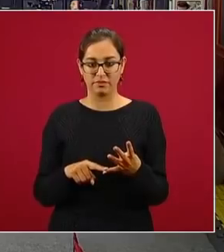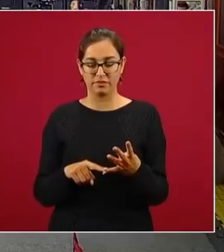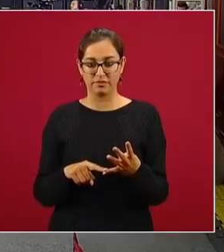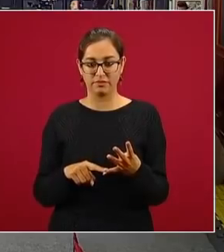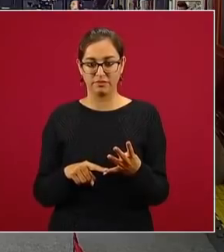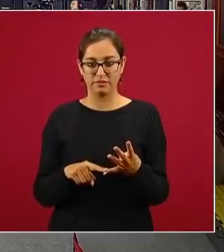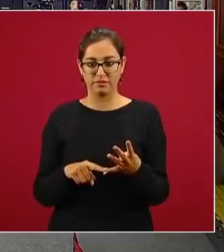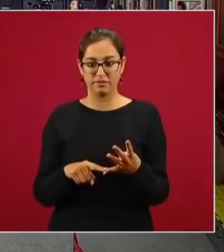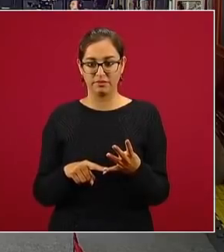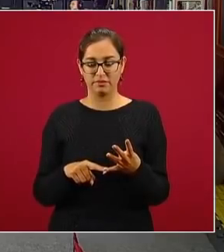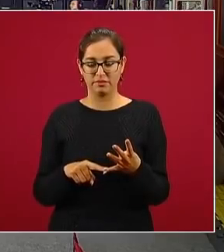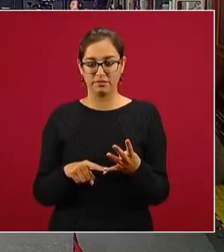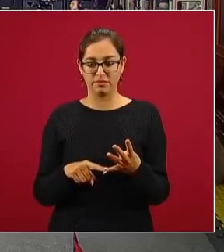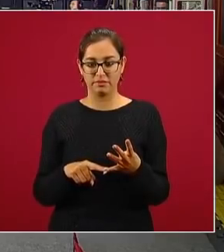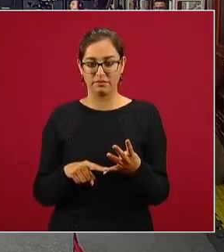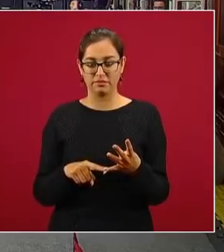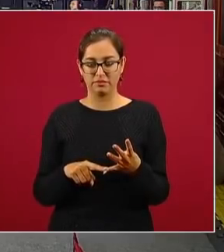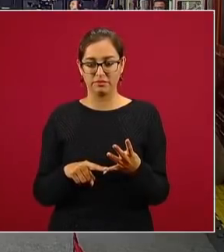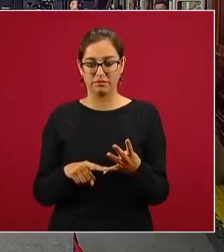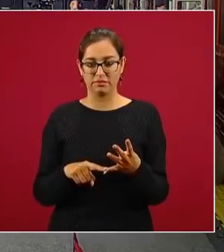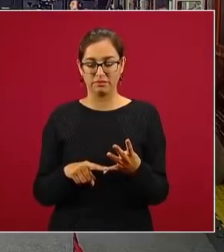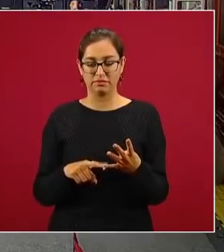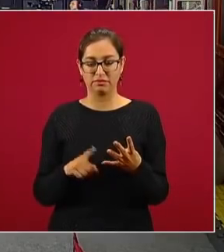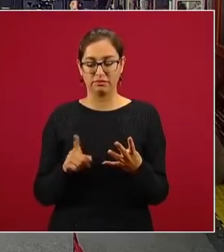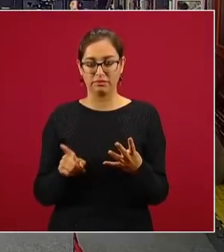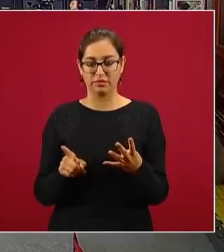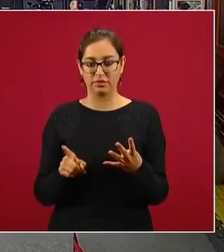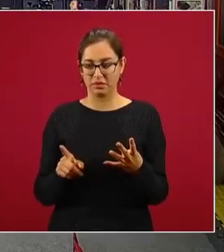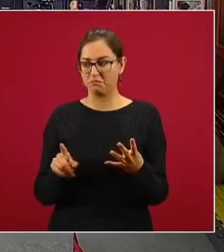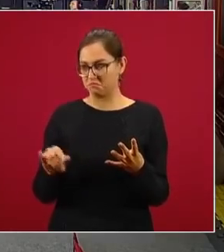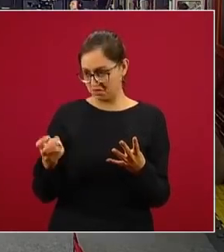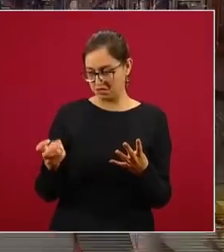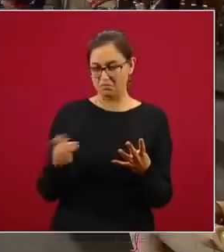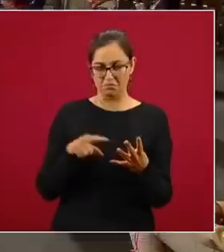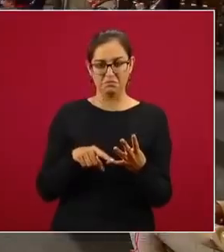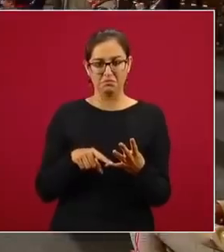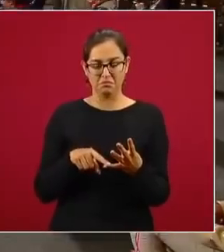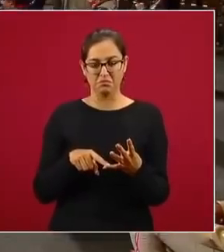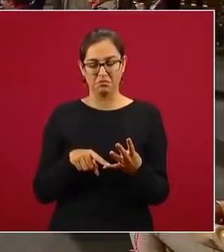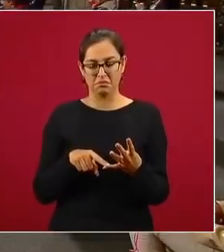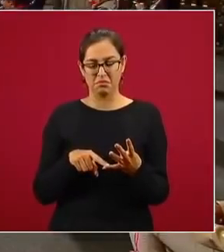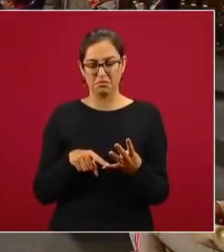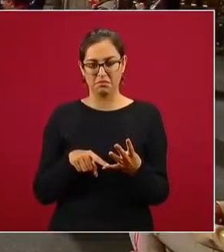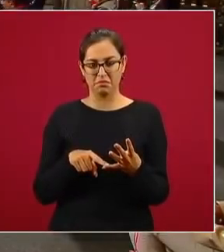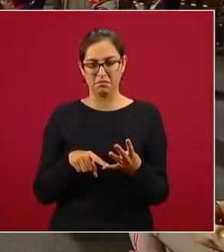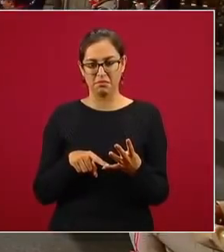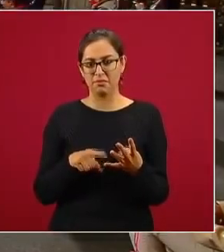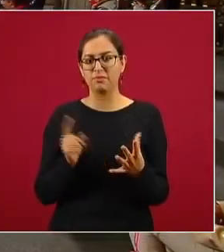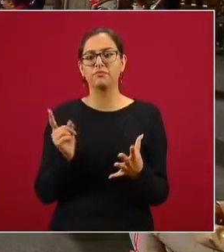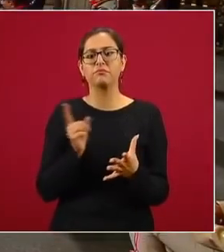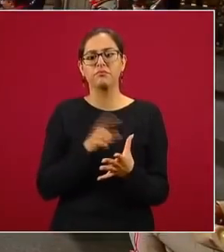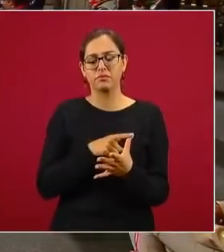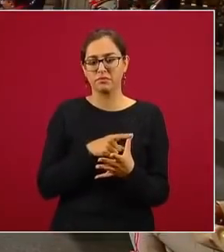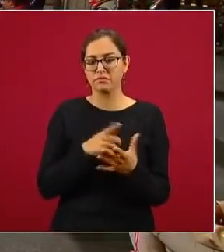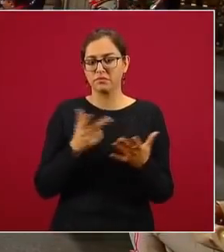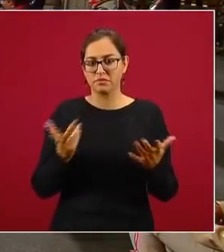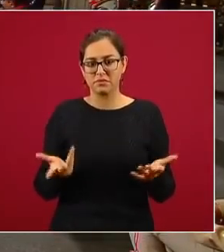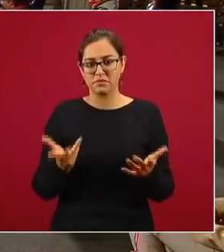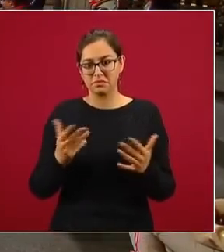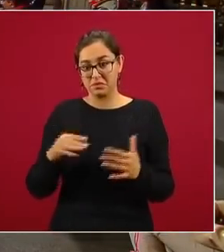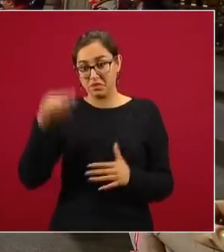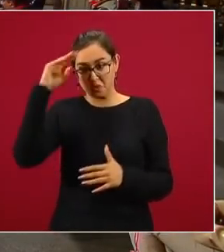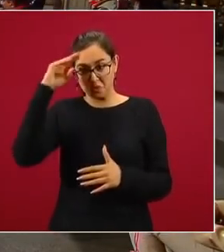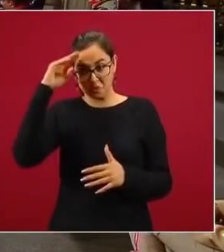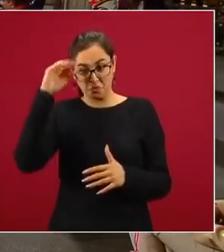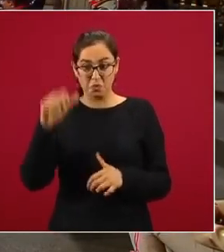mostraron el video de Conagua el día de ayer, y de ahí se pensaba que era